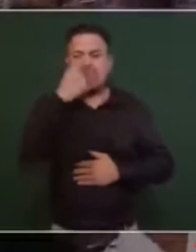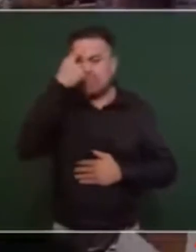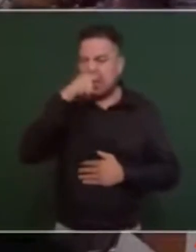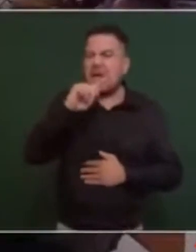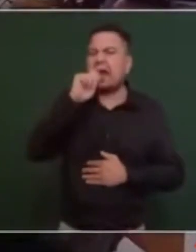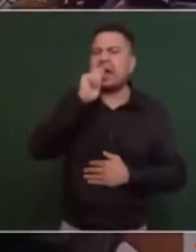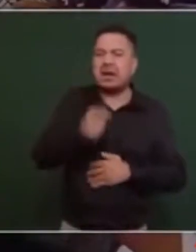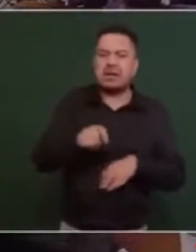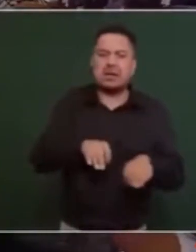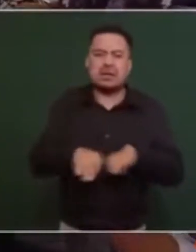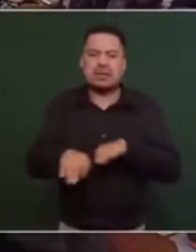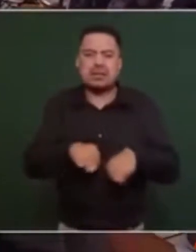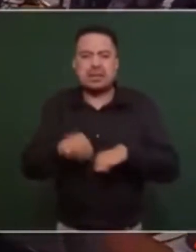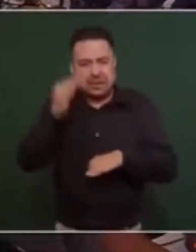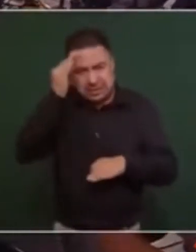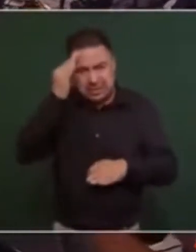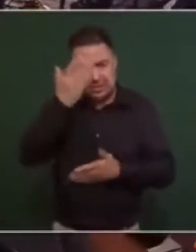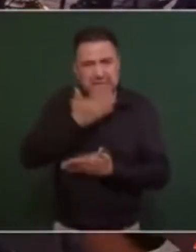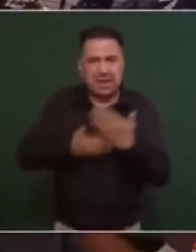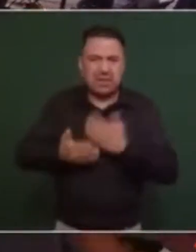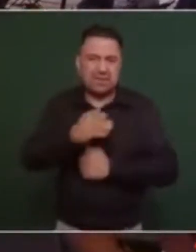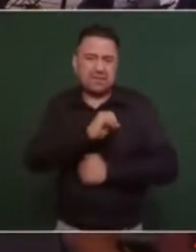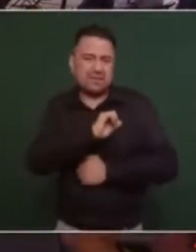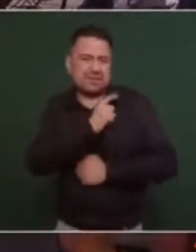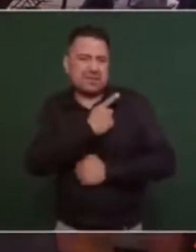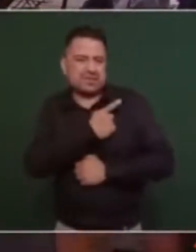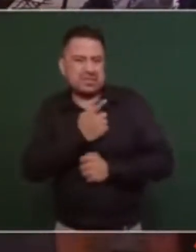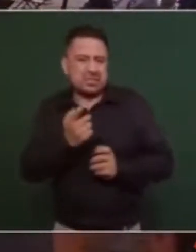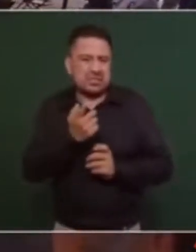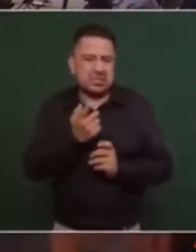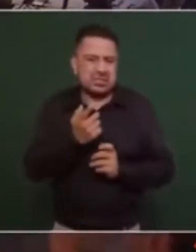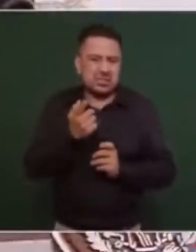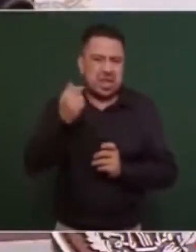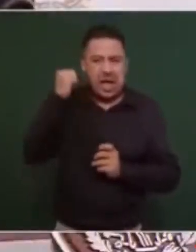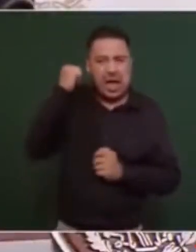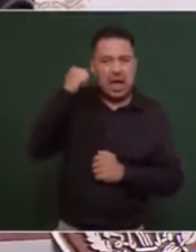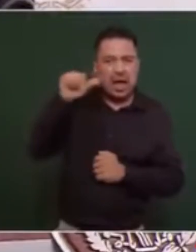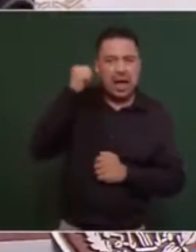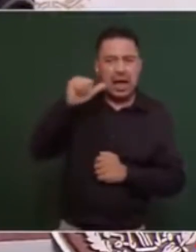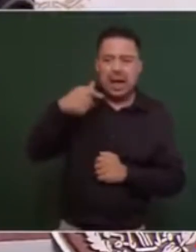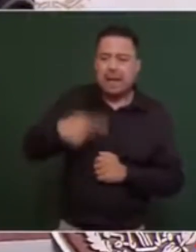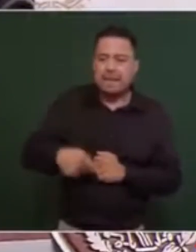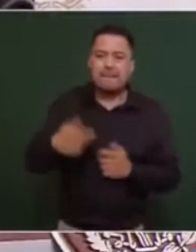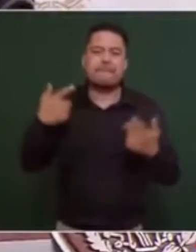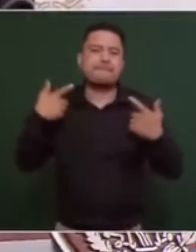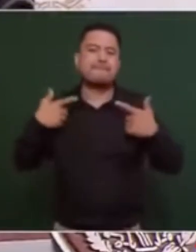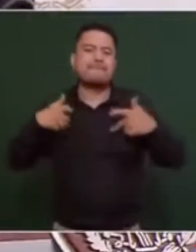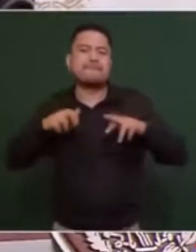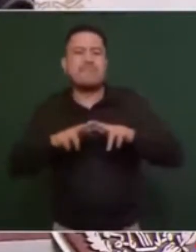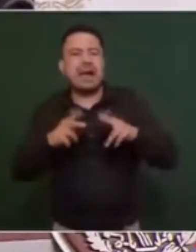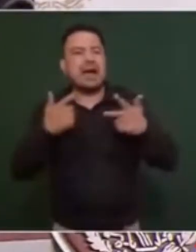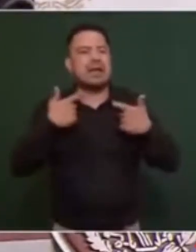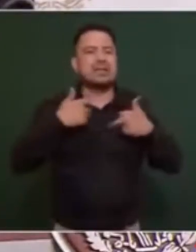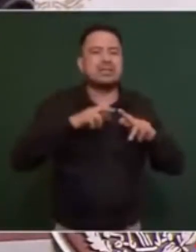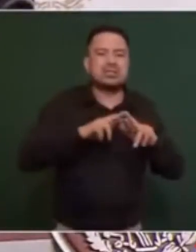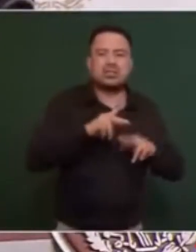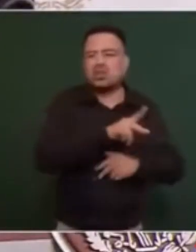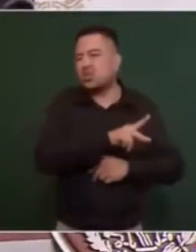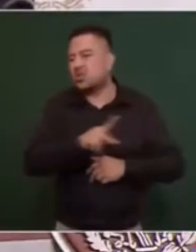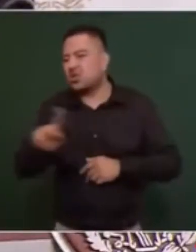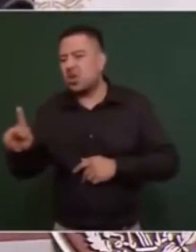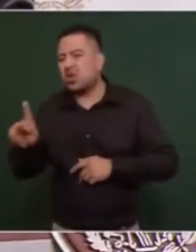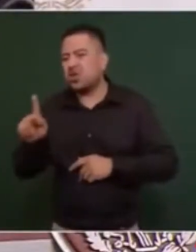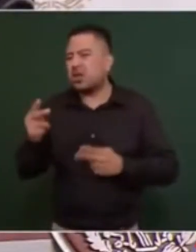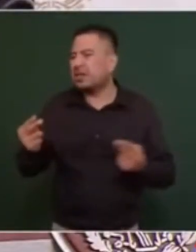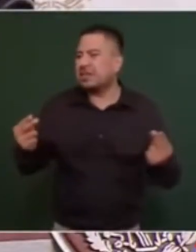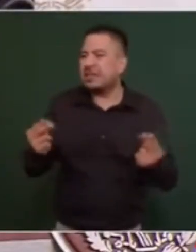los trabajadores al servicio del Estado a los que están en Acapulco a los maestros a todos los que necesitan